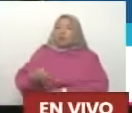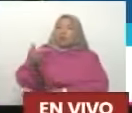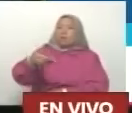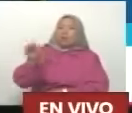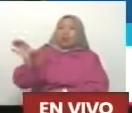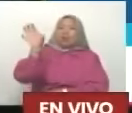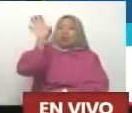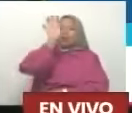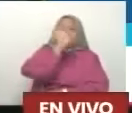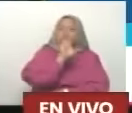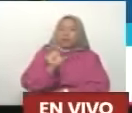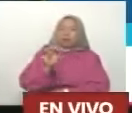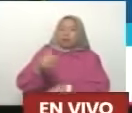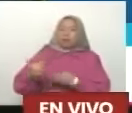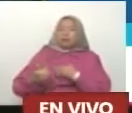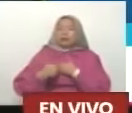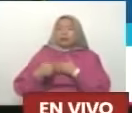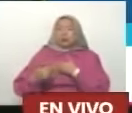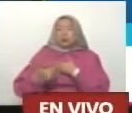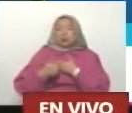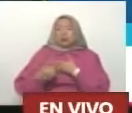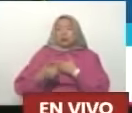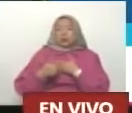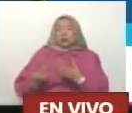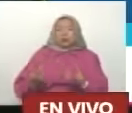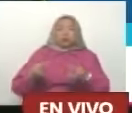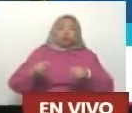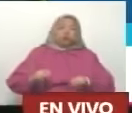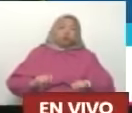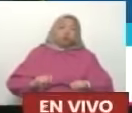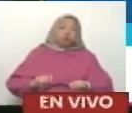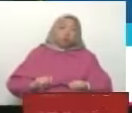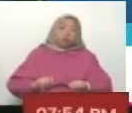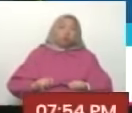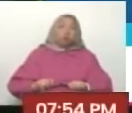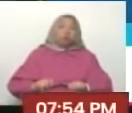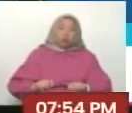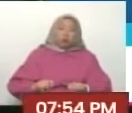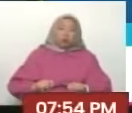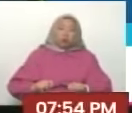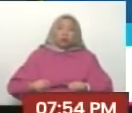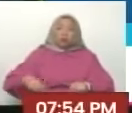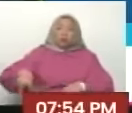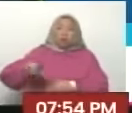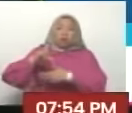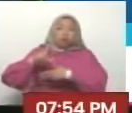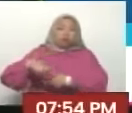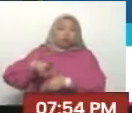Nos han atacado Nos tiene El ojo Huracán